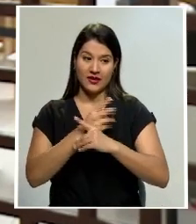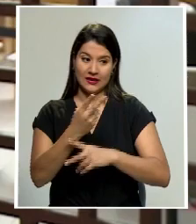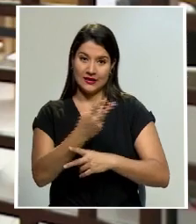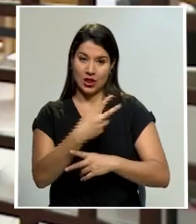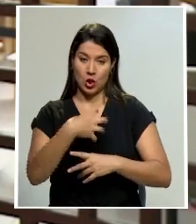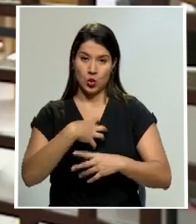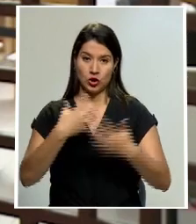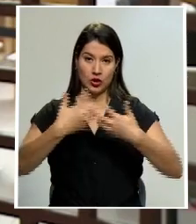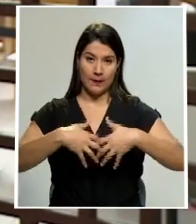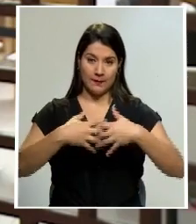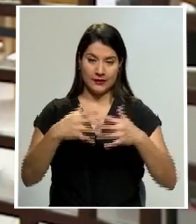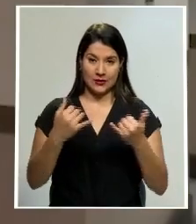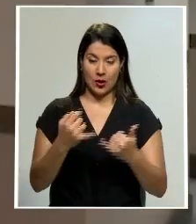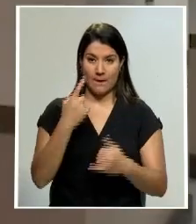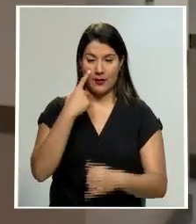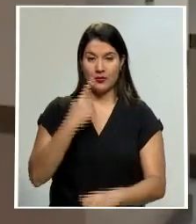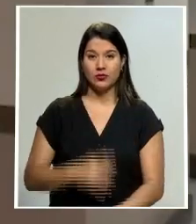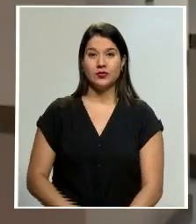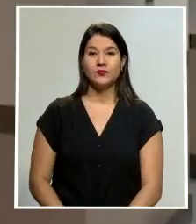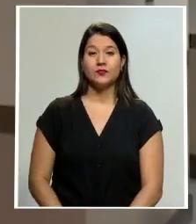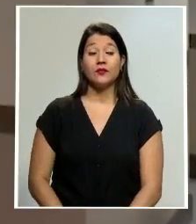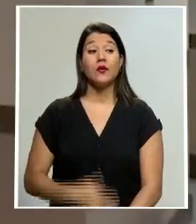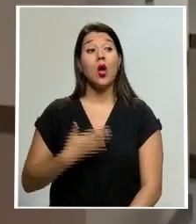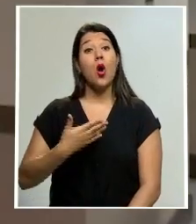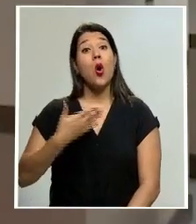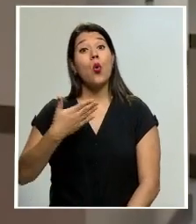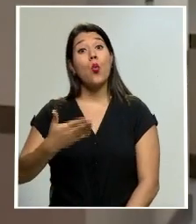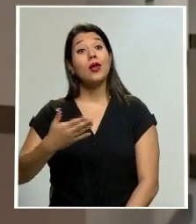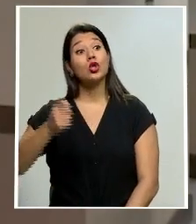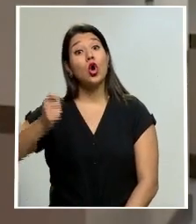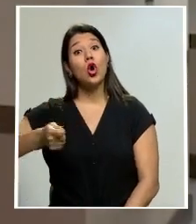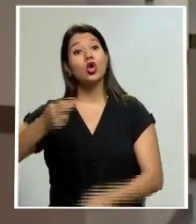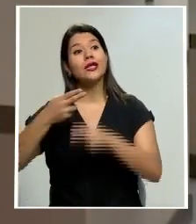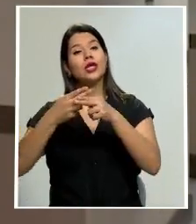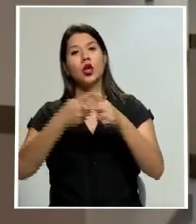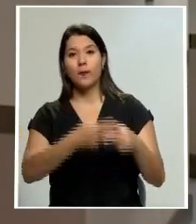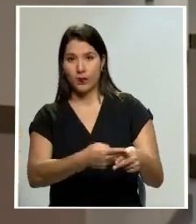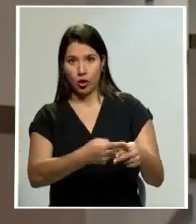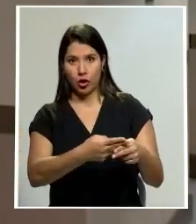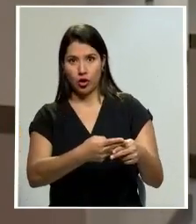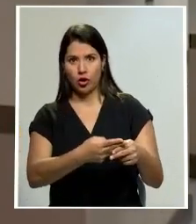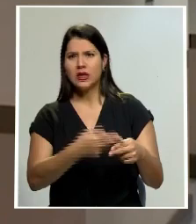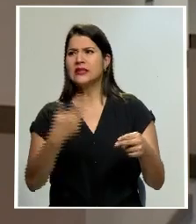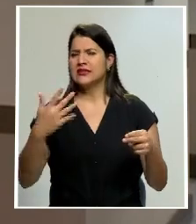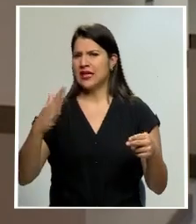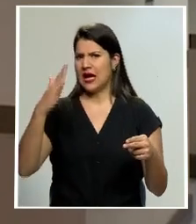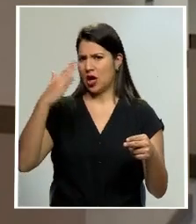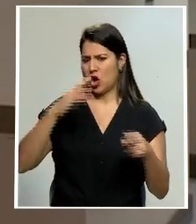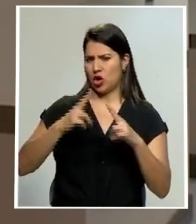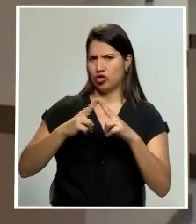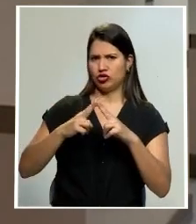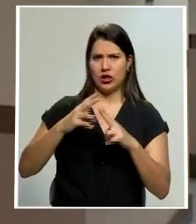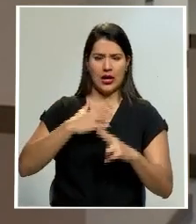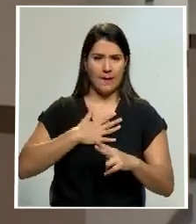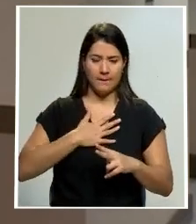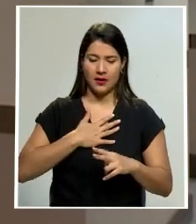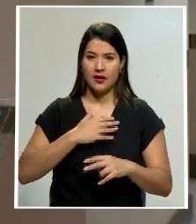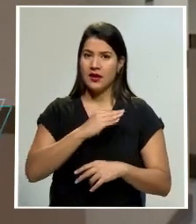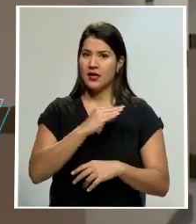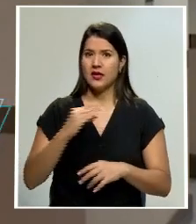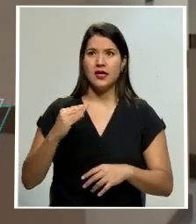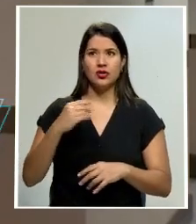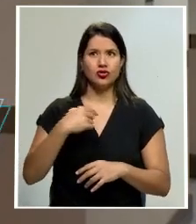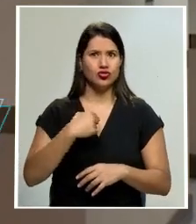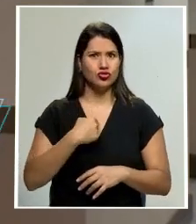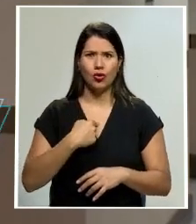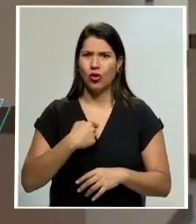respecto. Cuando la Corte la nombró, sabía quién era yo y sabía en qué caso participo, y no voy a dejar de votar